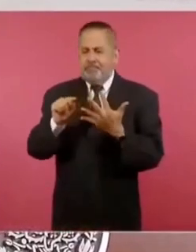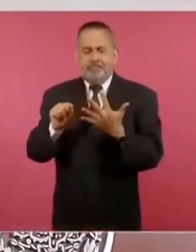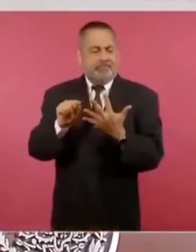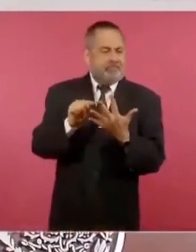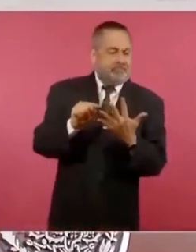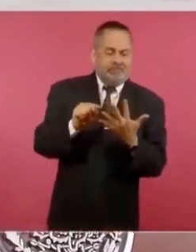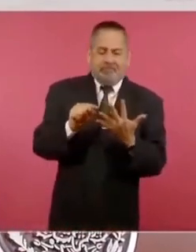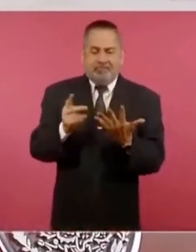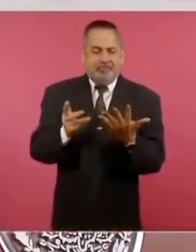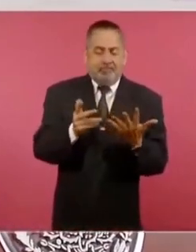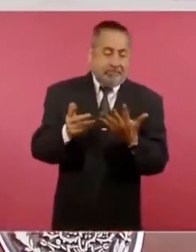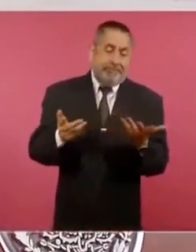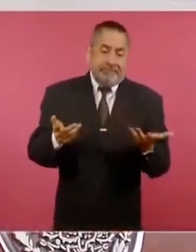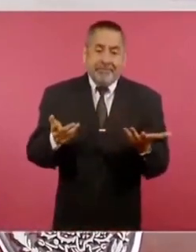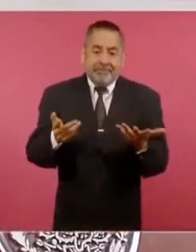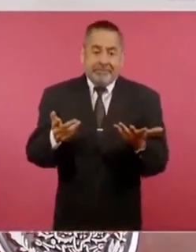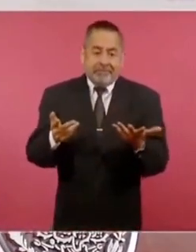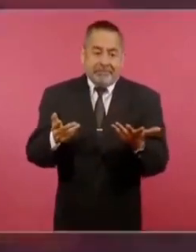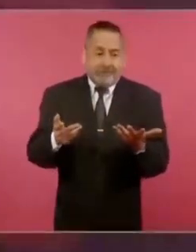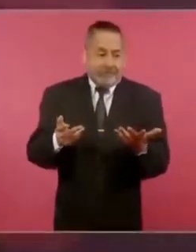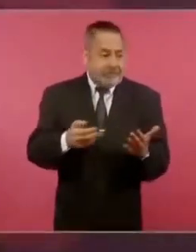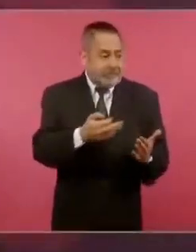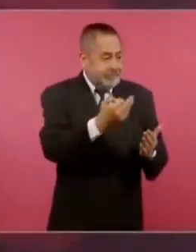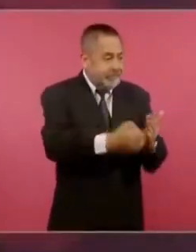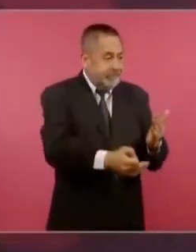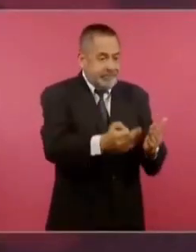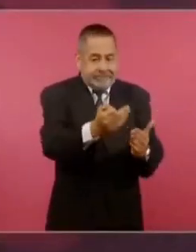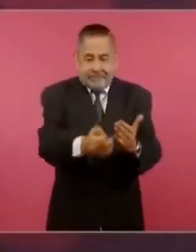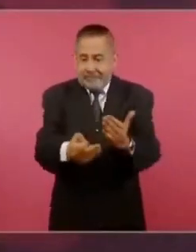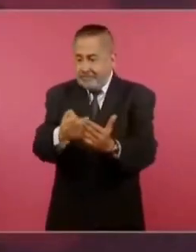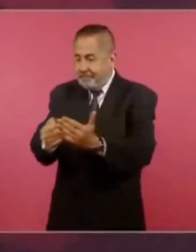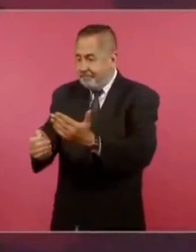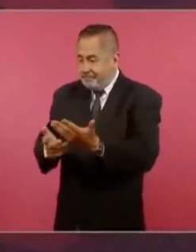decidir